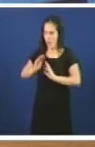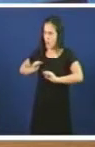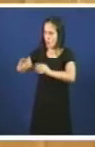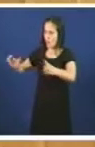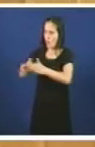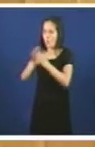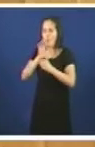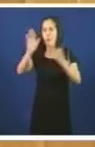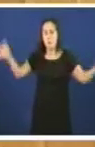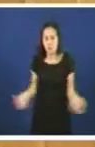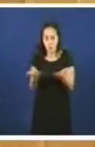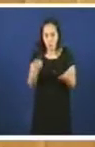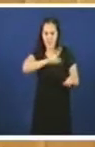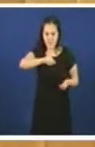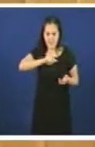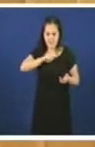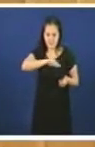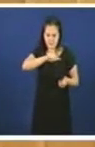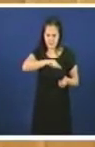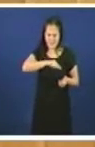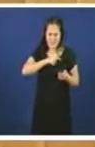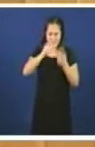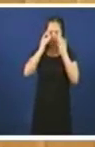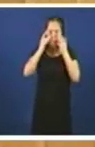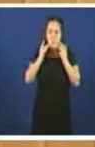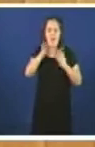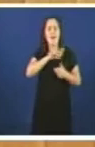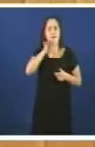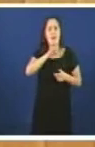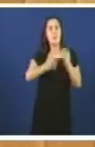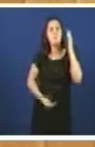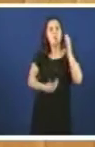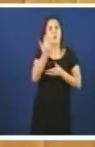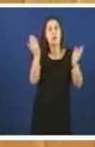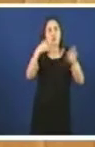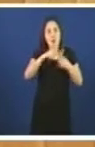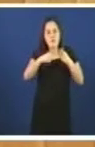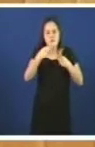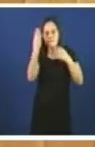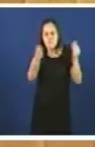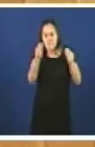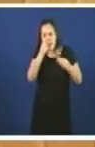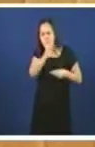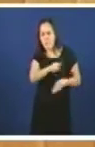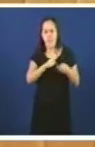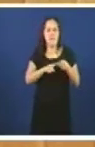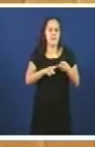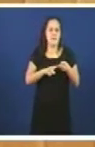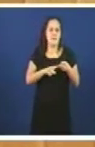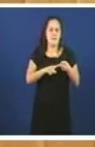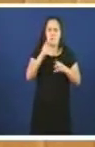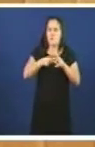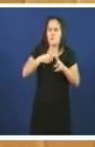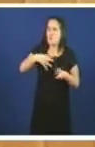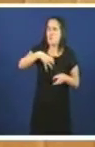íntimamente convencidos de que o galego non é moderno de que non vale de que unha inutilidade de que como pobo non